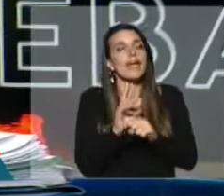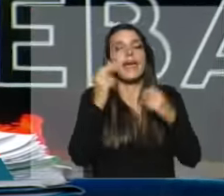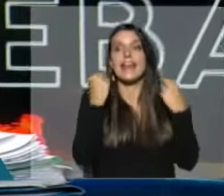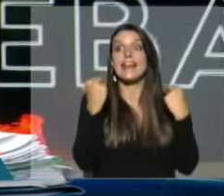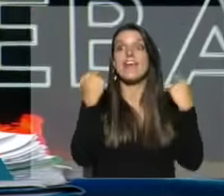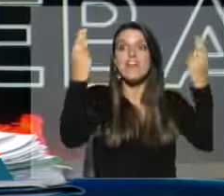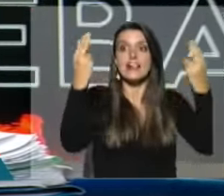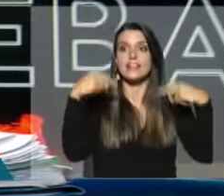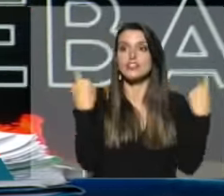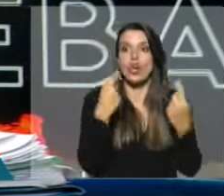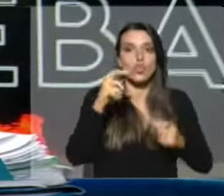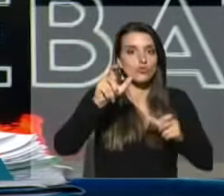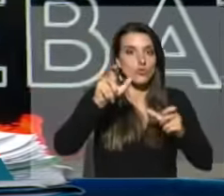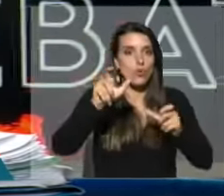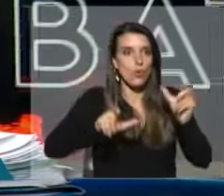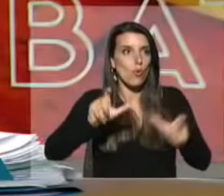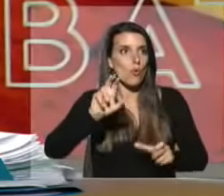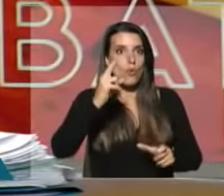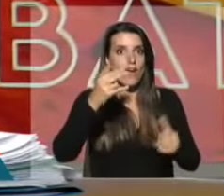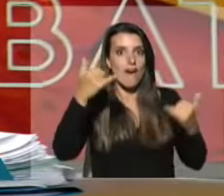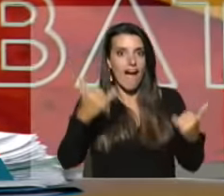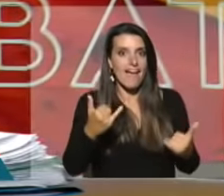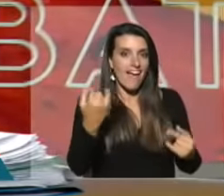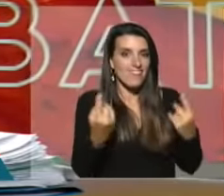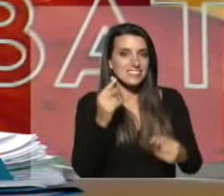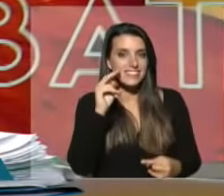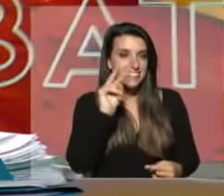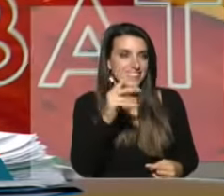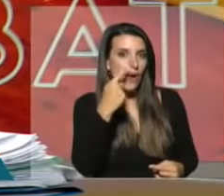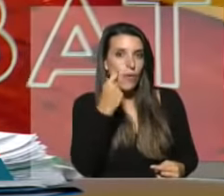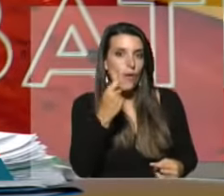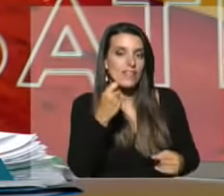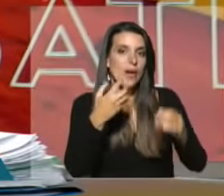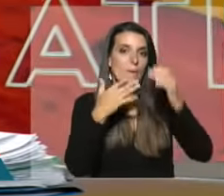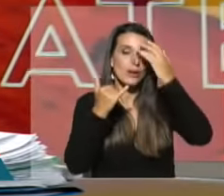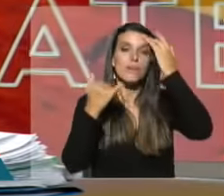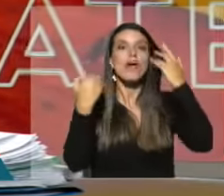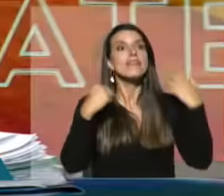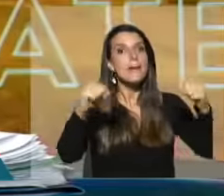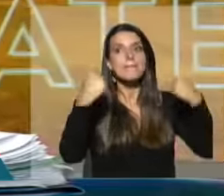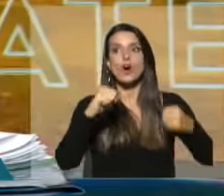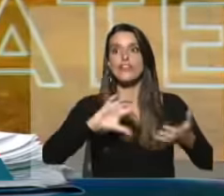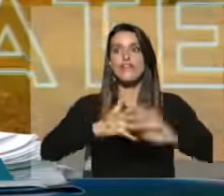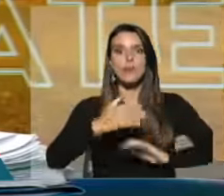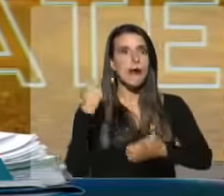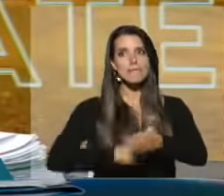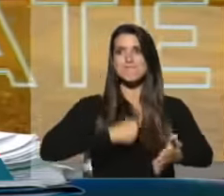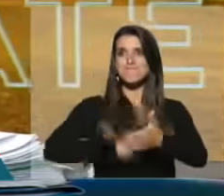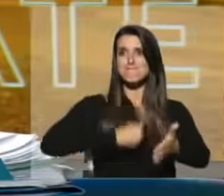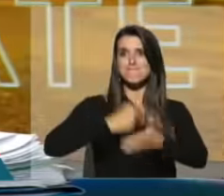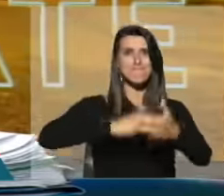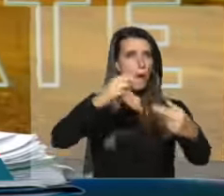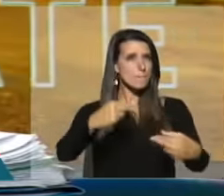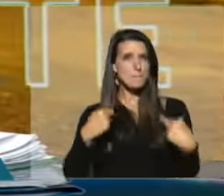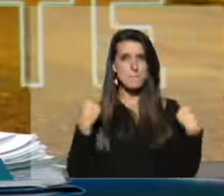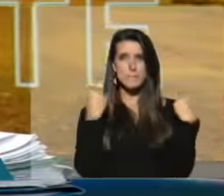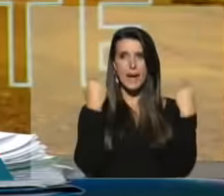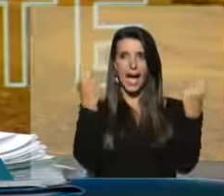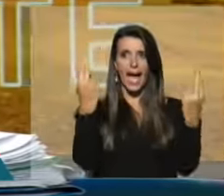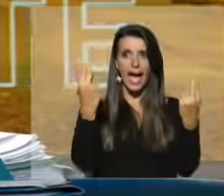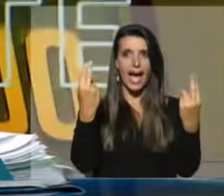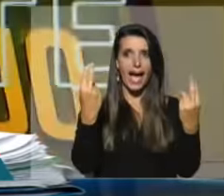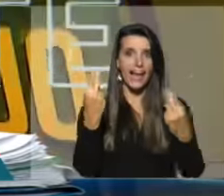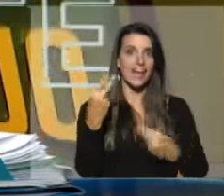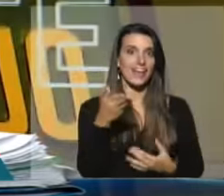que tenemos todos los uruguayos. Muchas veces se ve en el campo deportivo esa rebeldía que saca fuerzas de